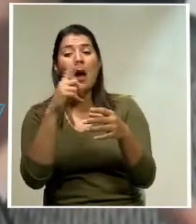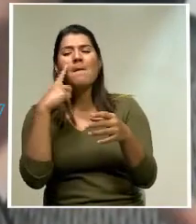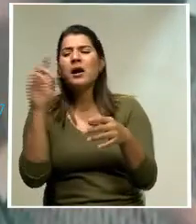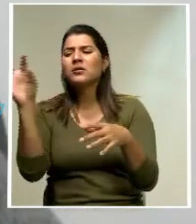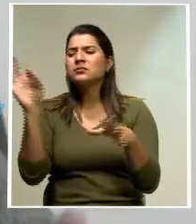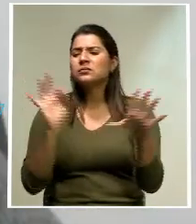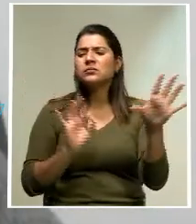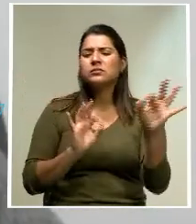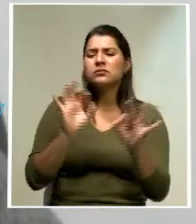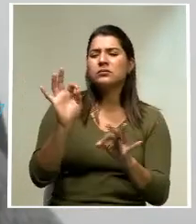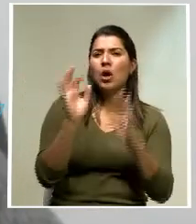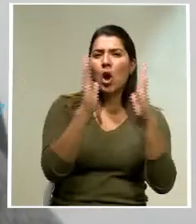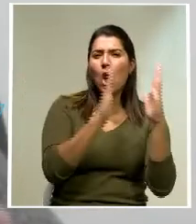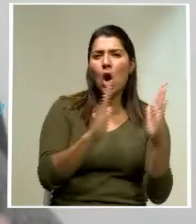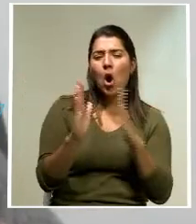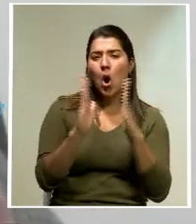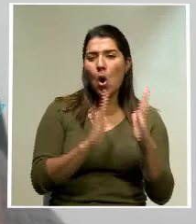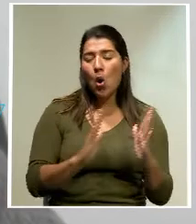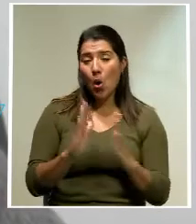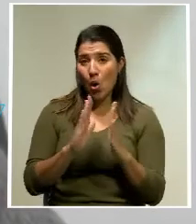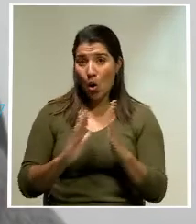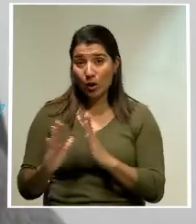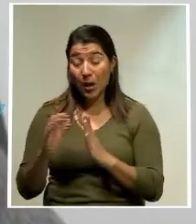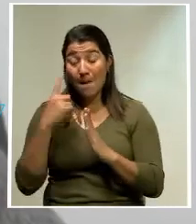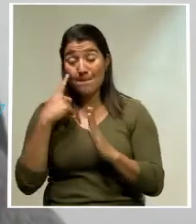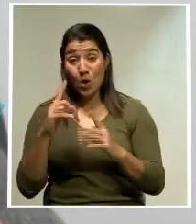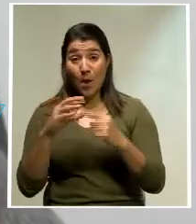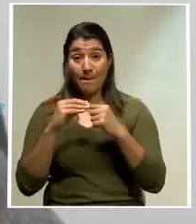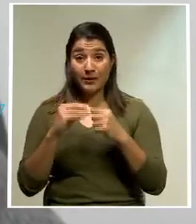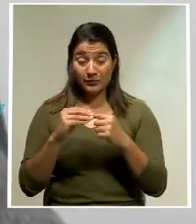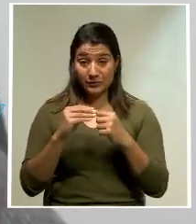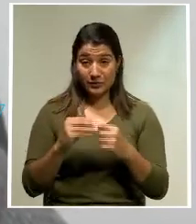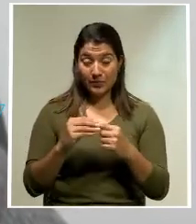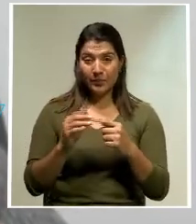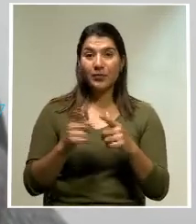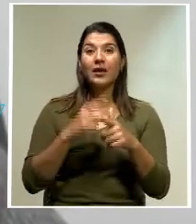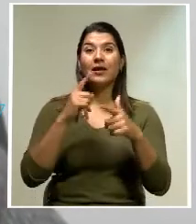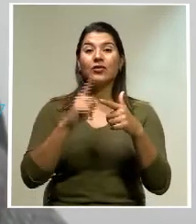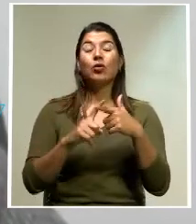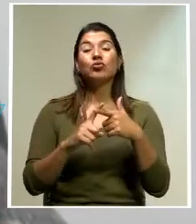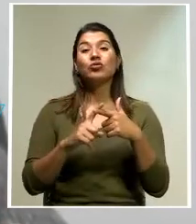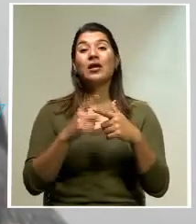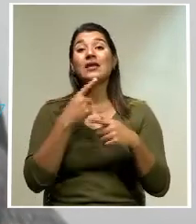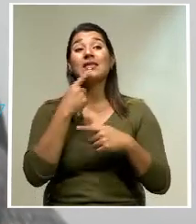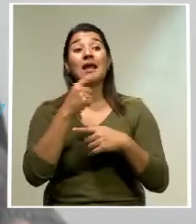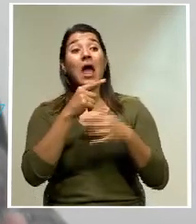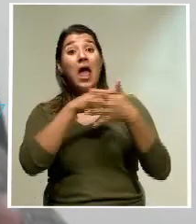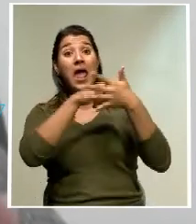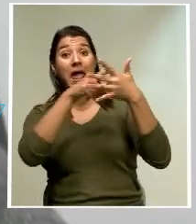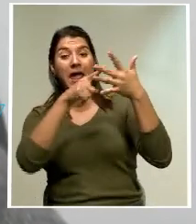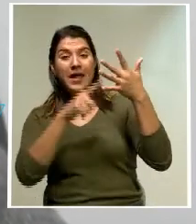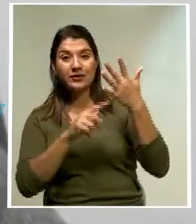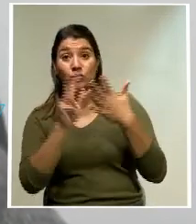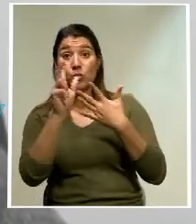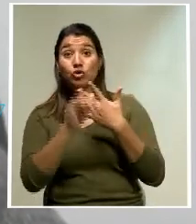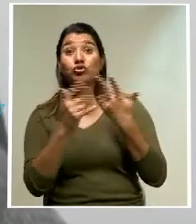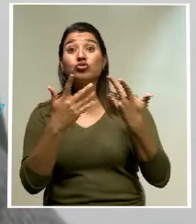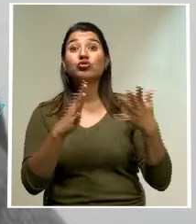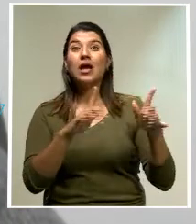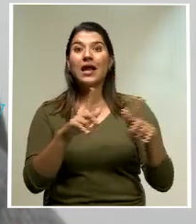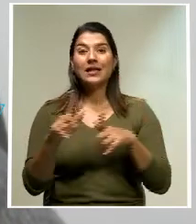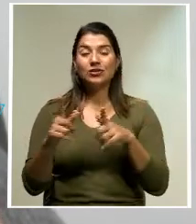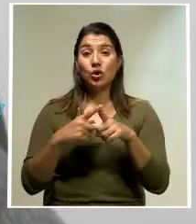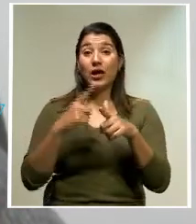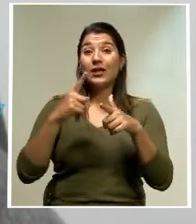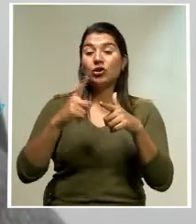factibilidad y prefactibilidad y uno diga, sí, estos proyectos son los que están listos y vamos a